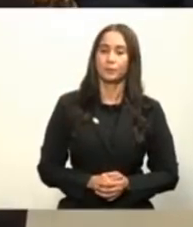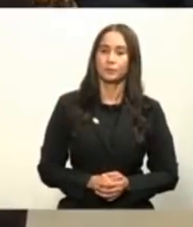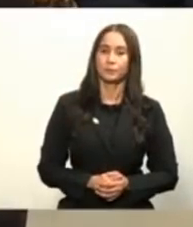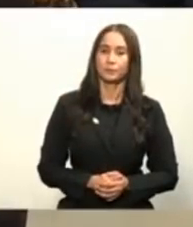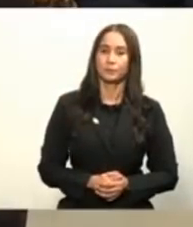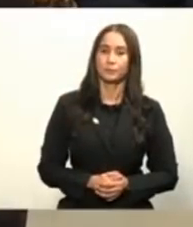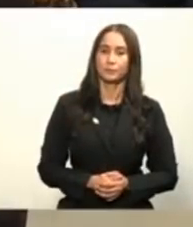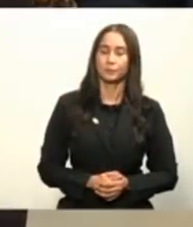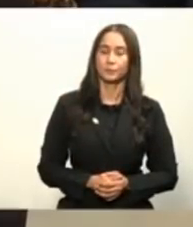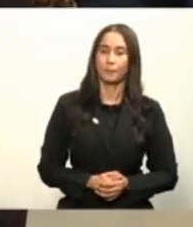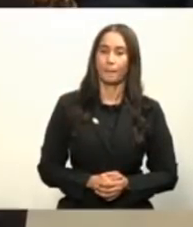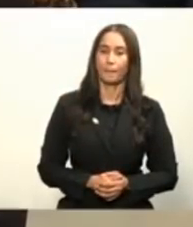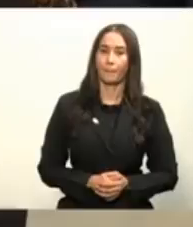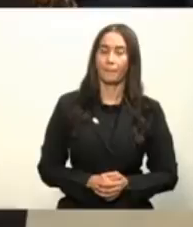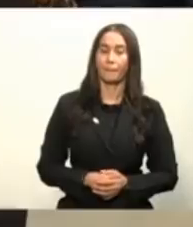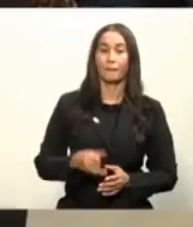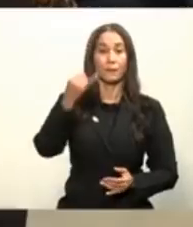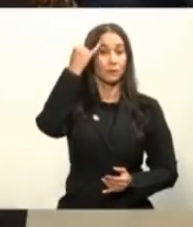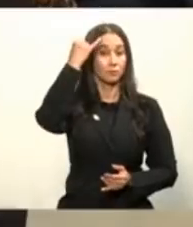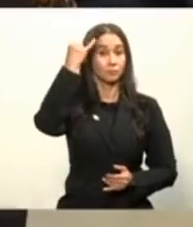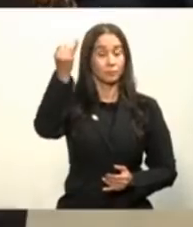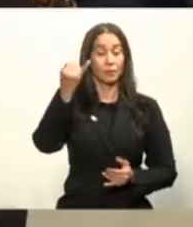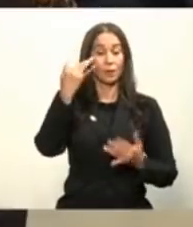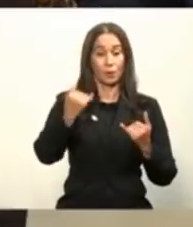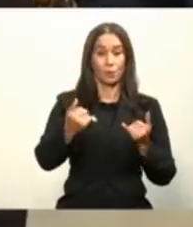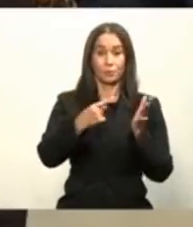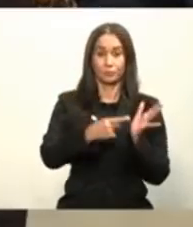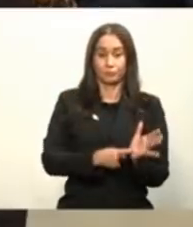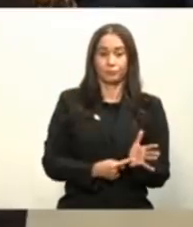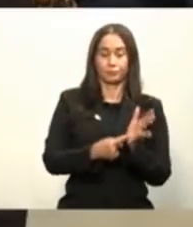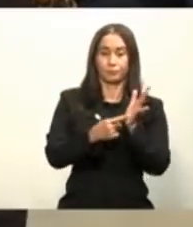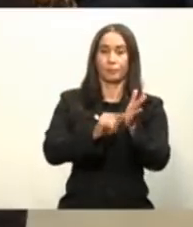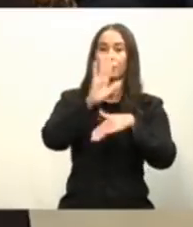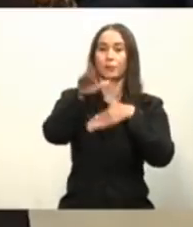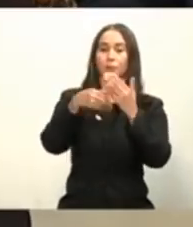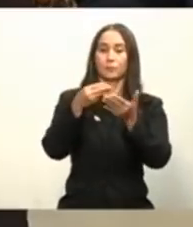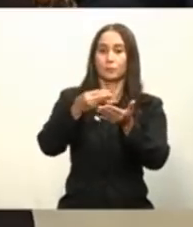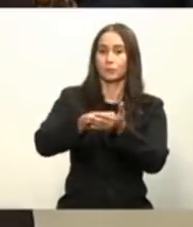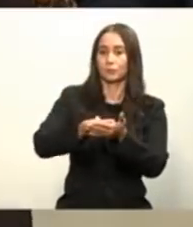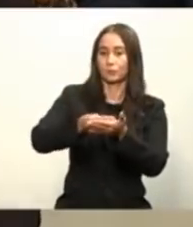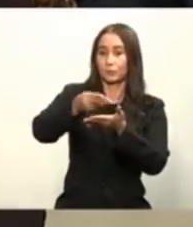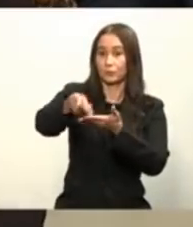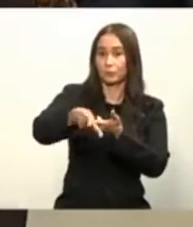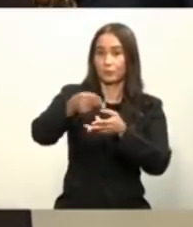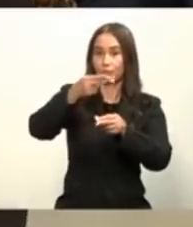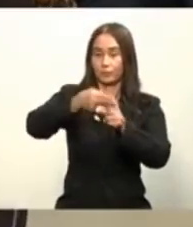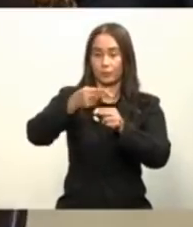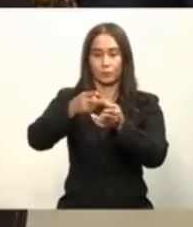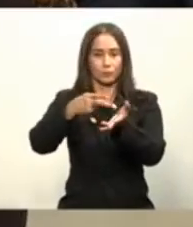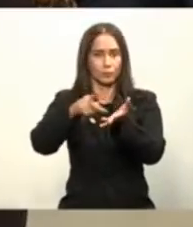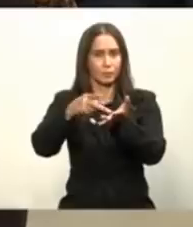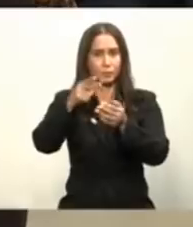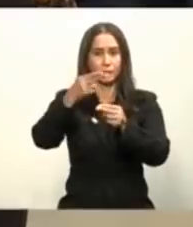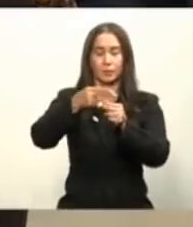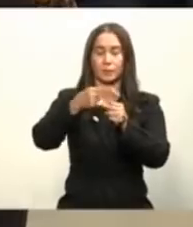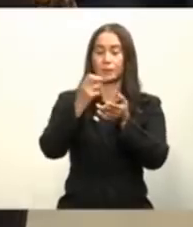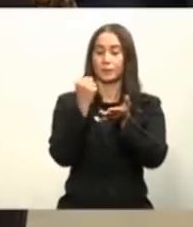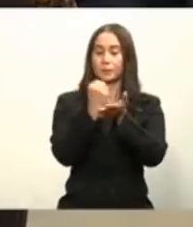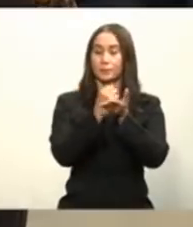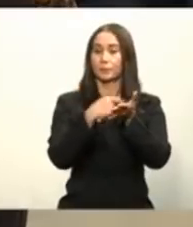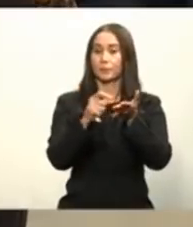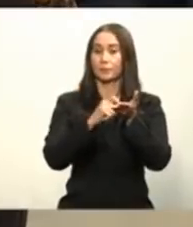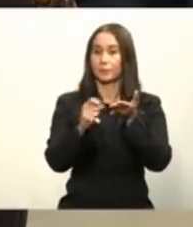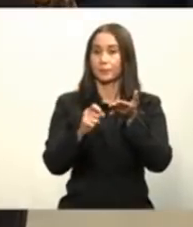empezamos este día de hoy a publicar todos los pagos con los nombres de cada uno de los contratistas y